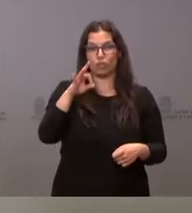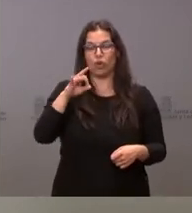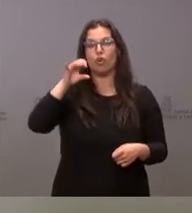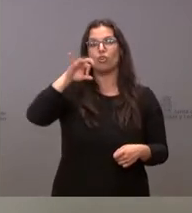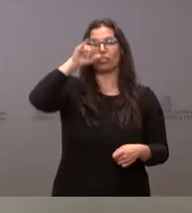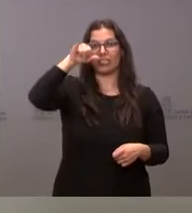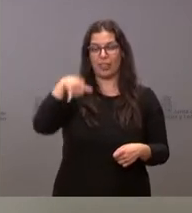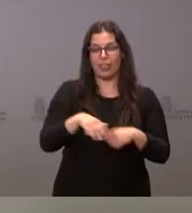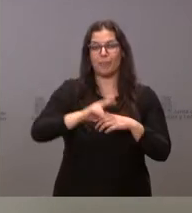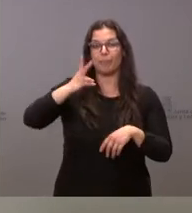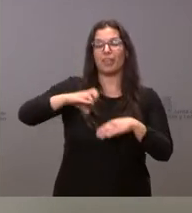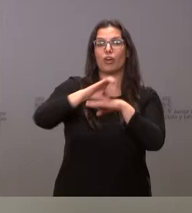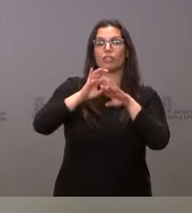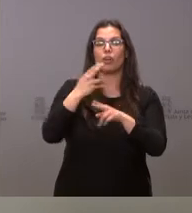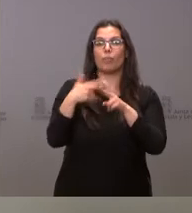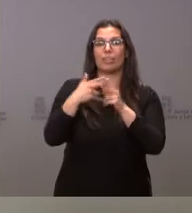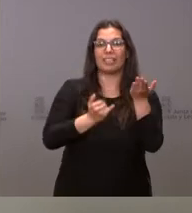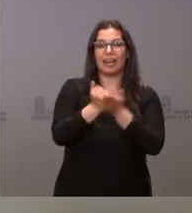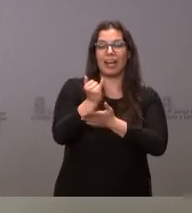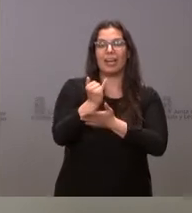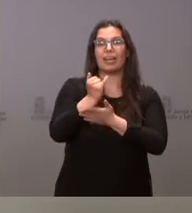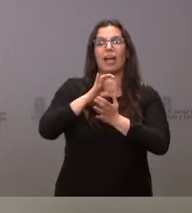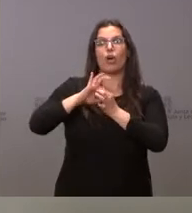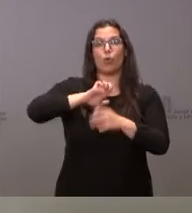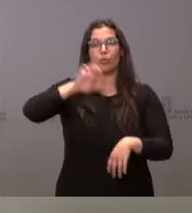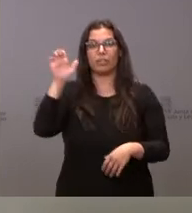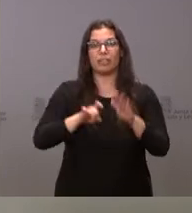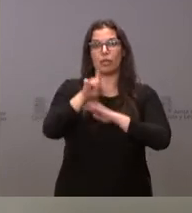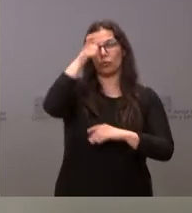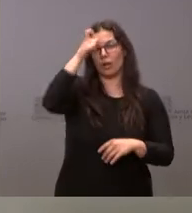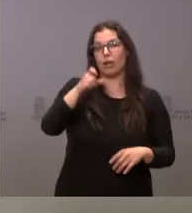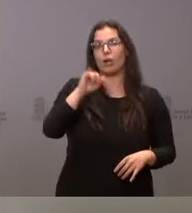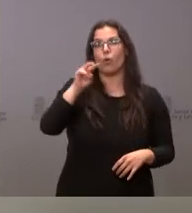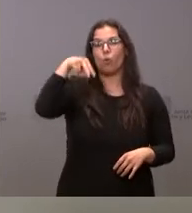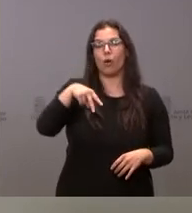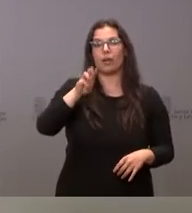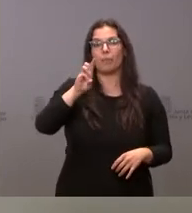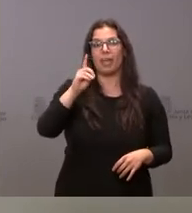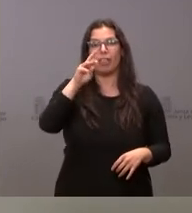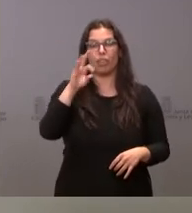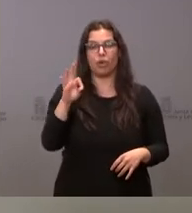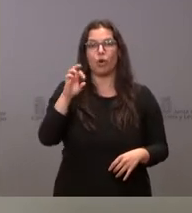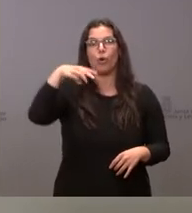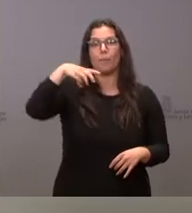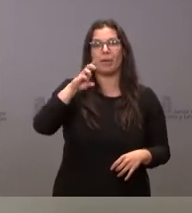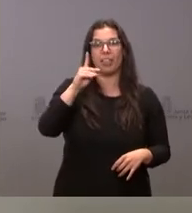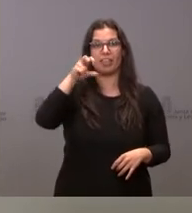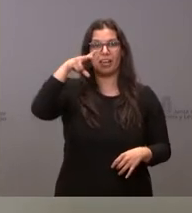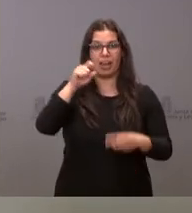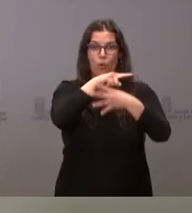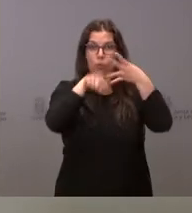viceconsejero de Política Agraria, Comunitaria y Desarrollo Rural, Juan Pedro Medina Rebollo. Esta es la relación de cuatro